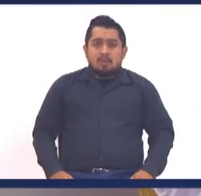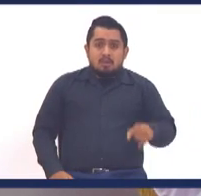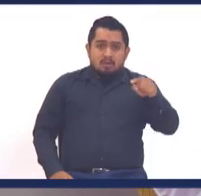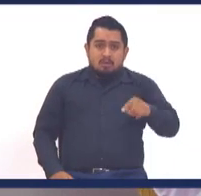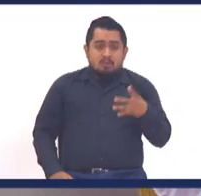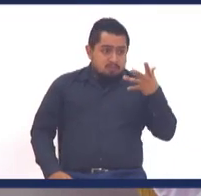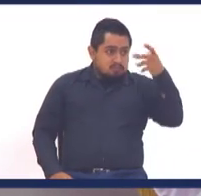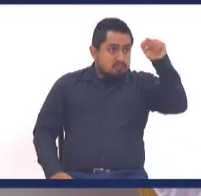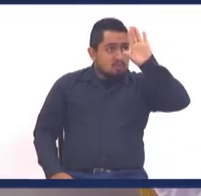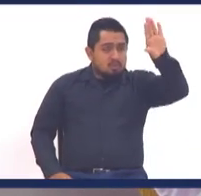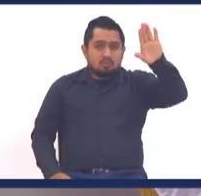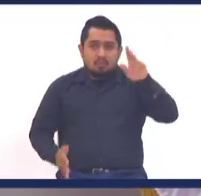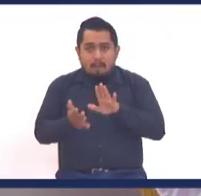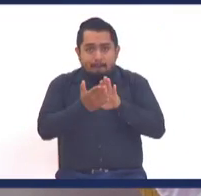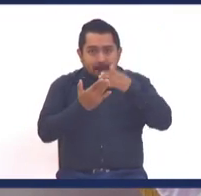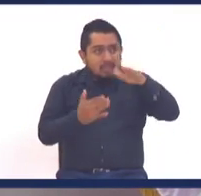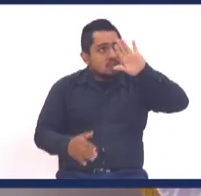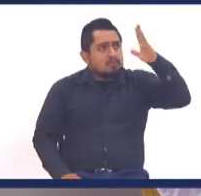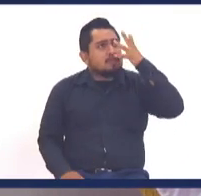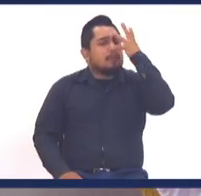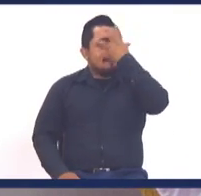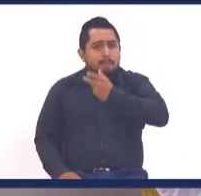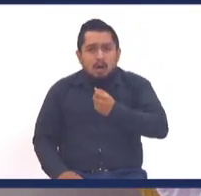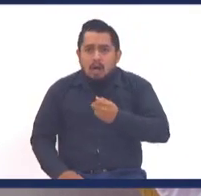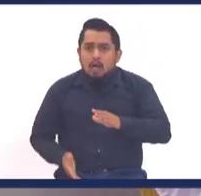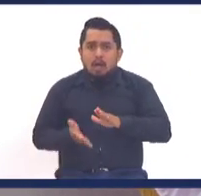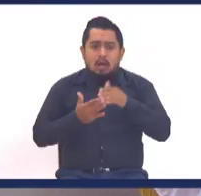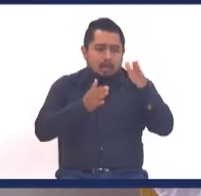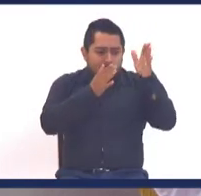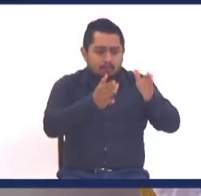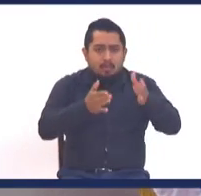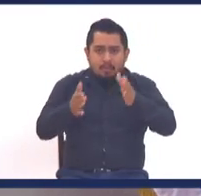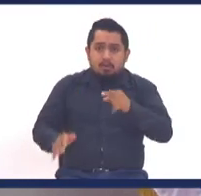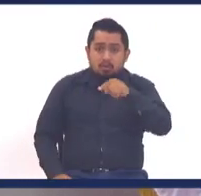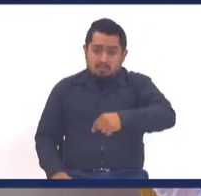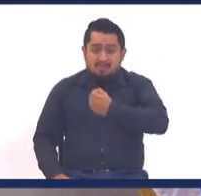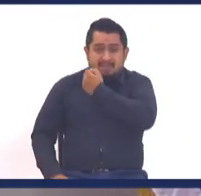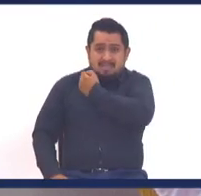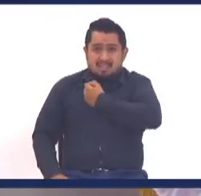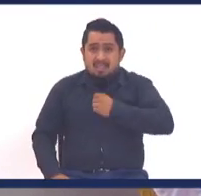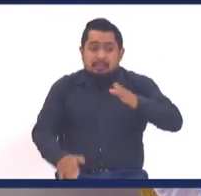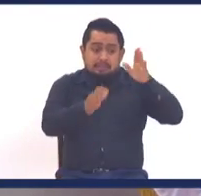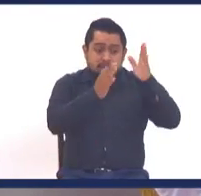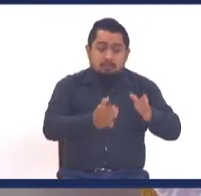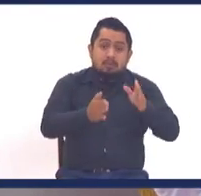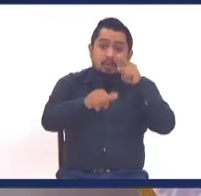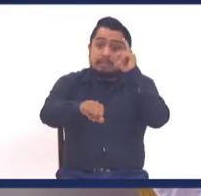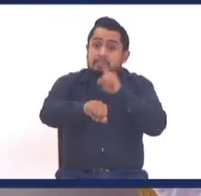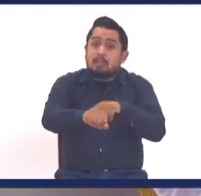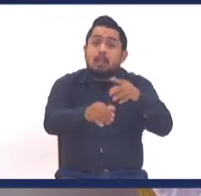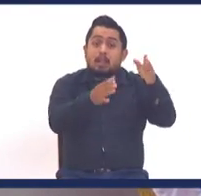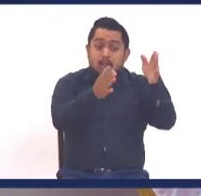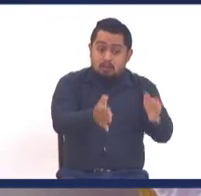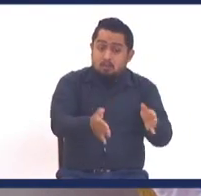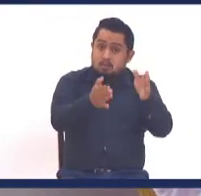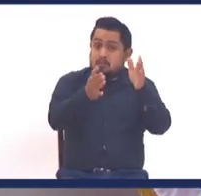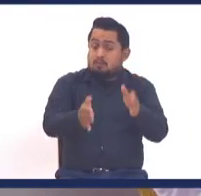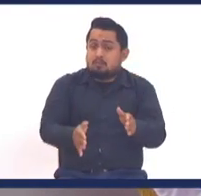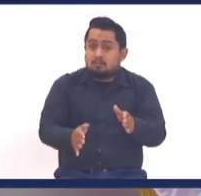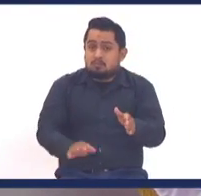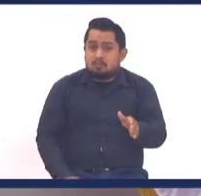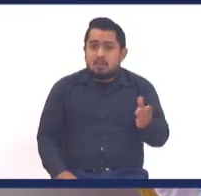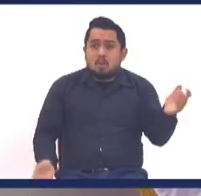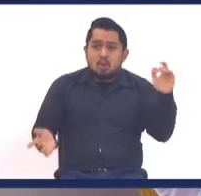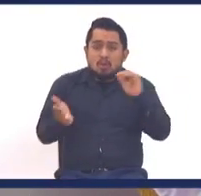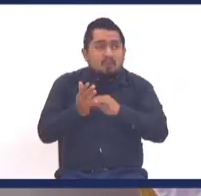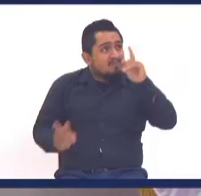los propósitos de Dios, son maravillosos, y a través de estos, sufrimientos temporales, podemos venir